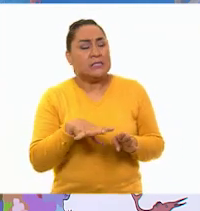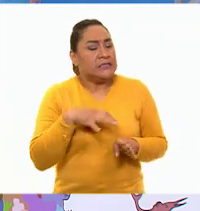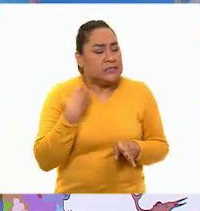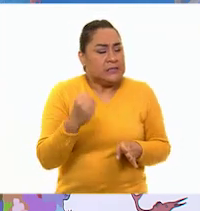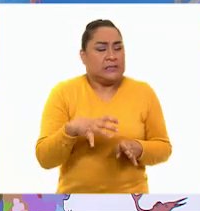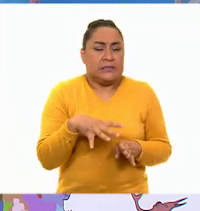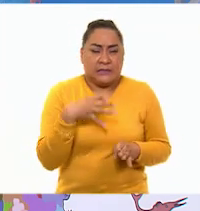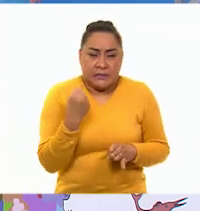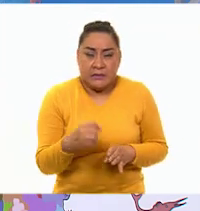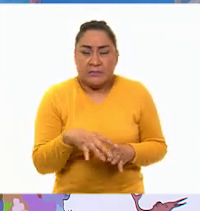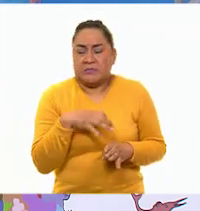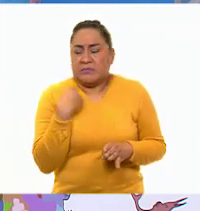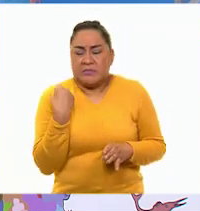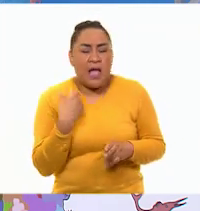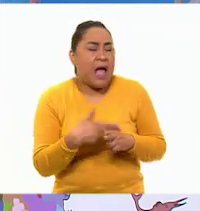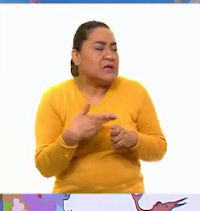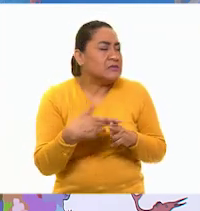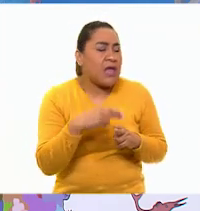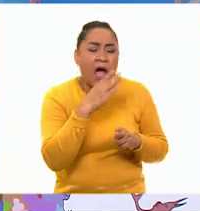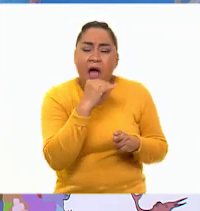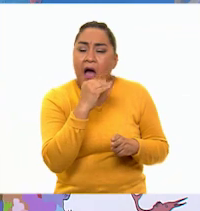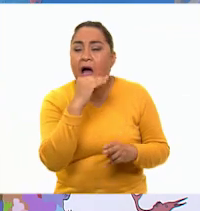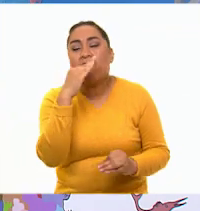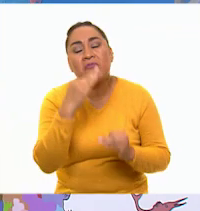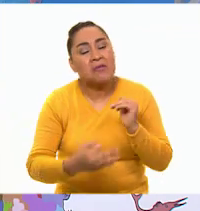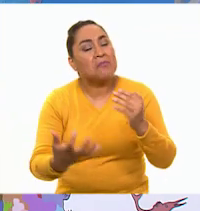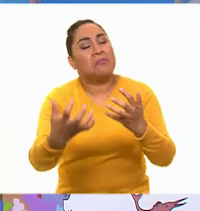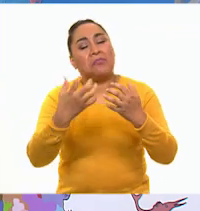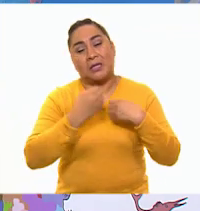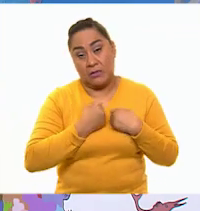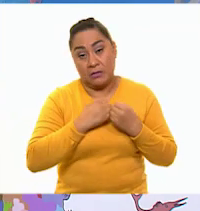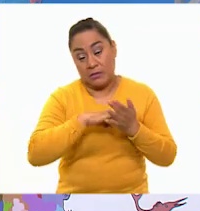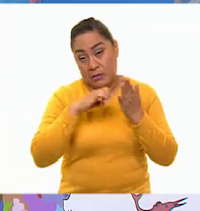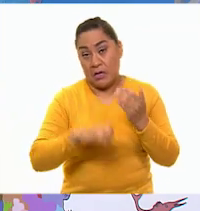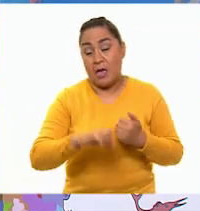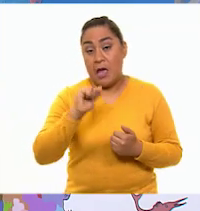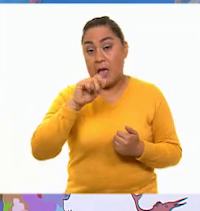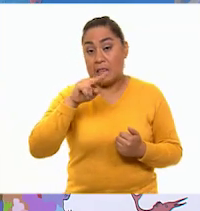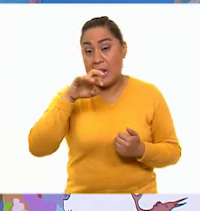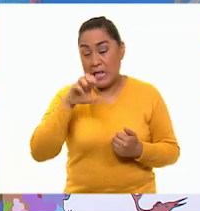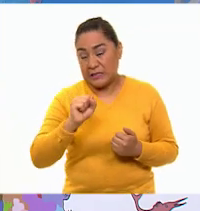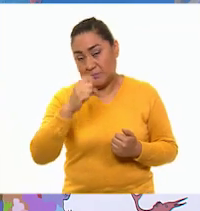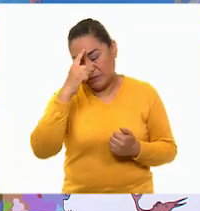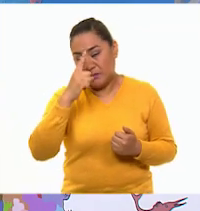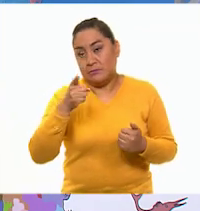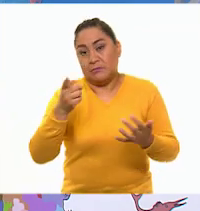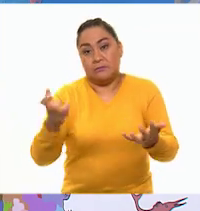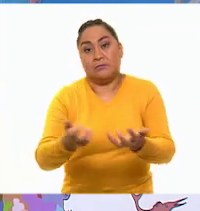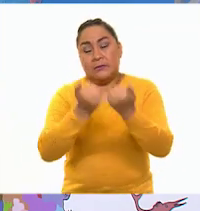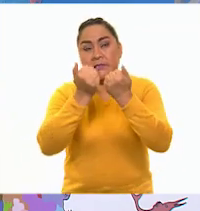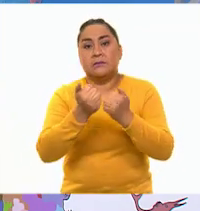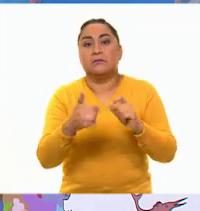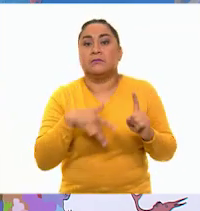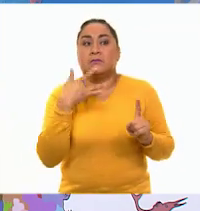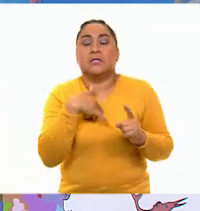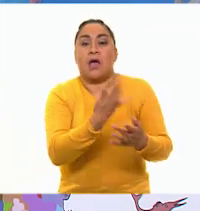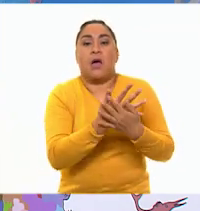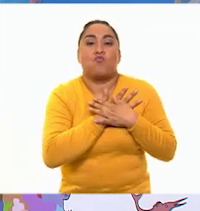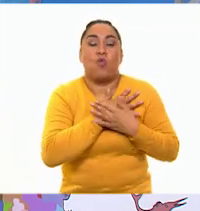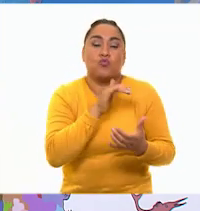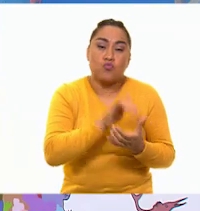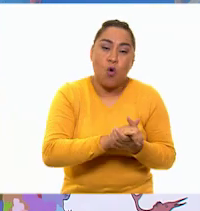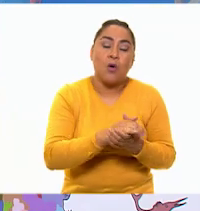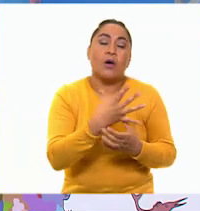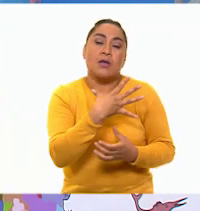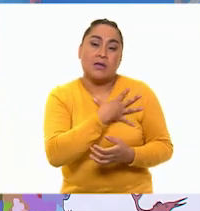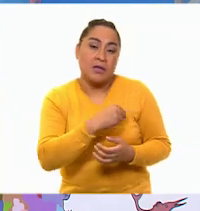porque se rindieron hasta que no tuvieran otra opción y lo hizo Andrés Quintana Roo para salvarlas porque sentía amor por su esposa y su